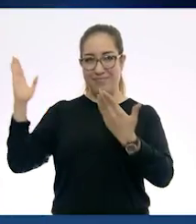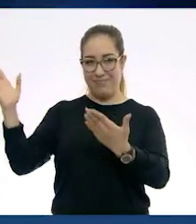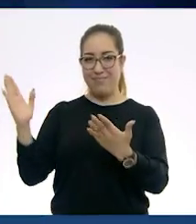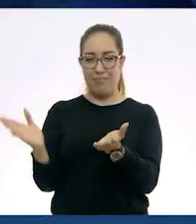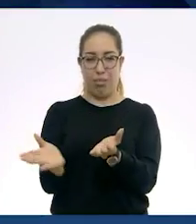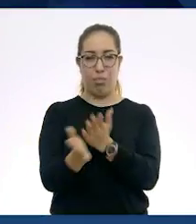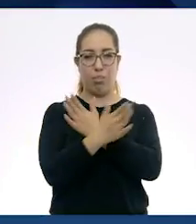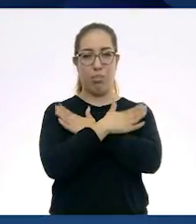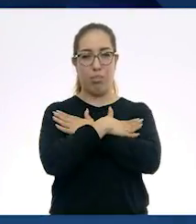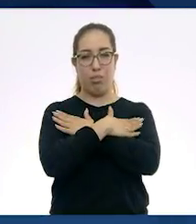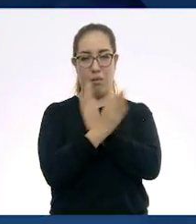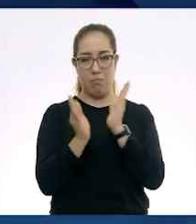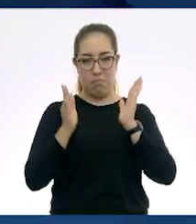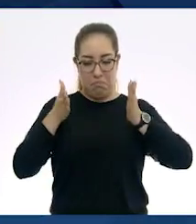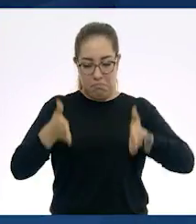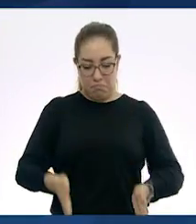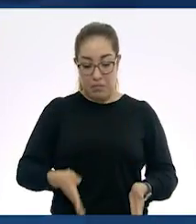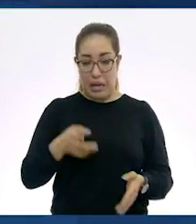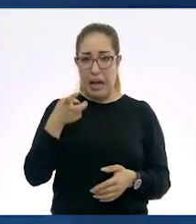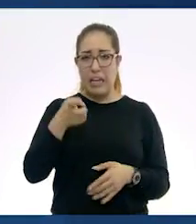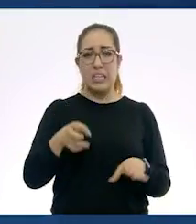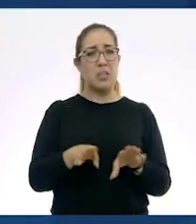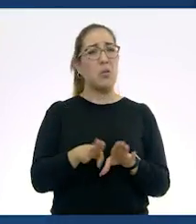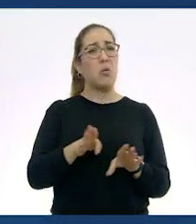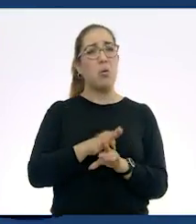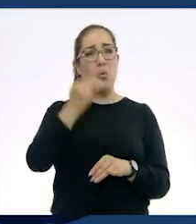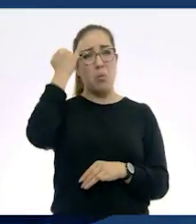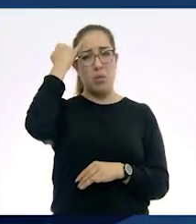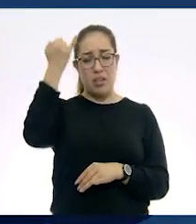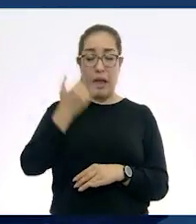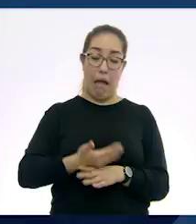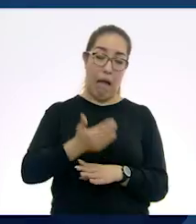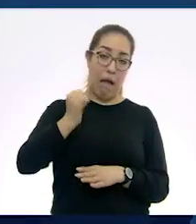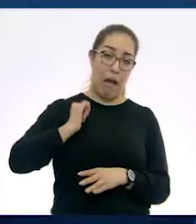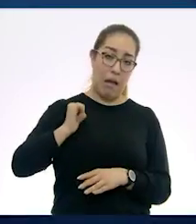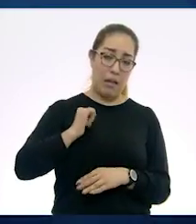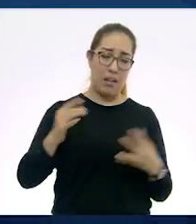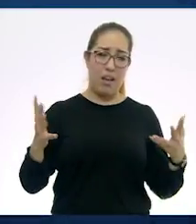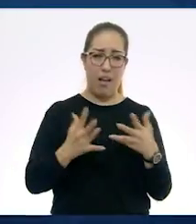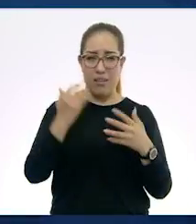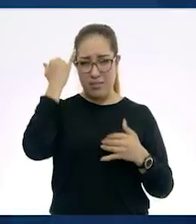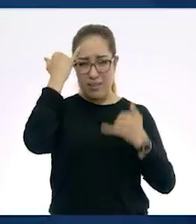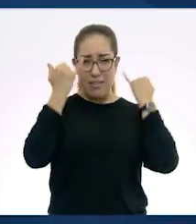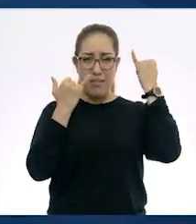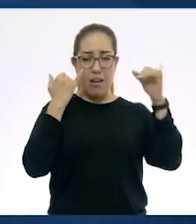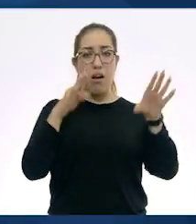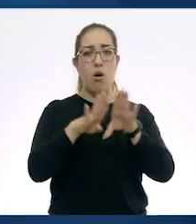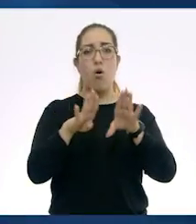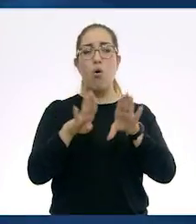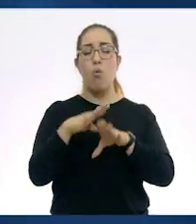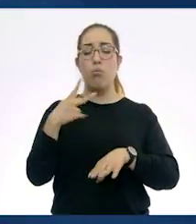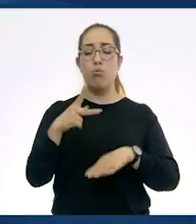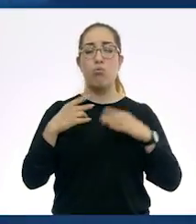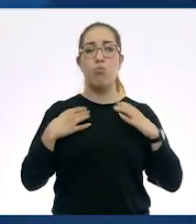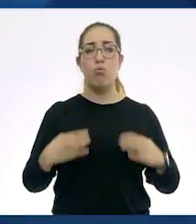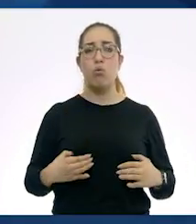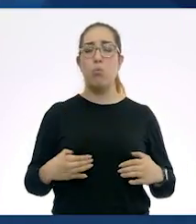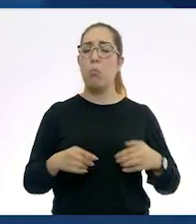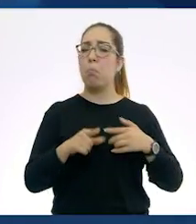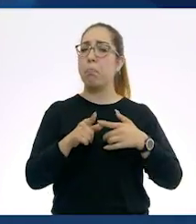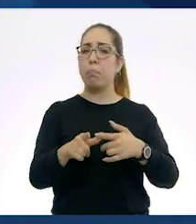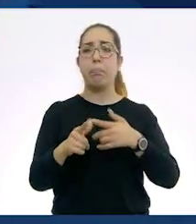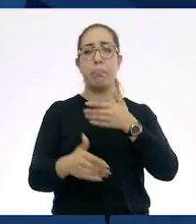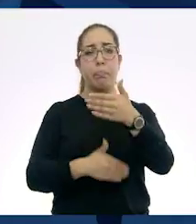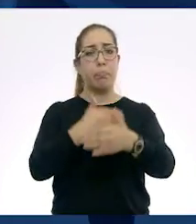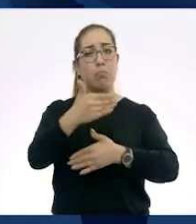también habían inventado una forma de preservar los cuerpos. Esta forma de preservarlos tomó años